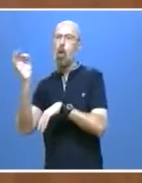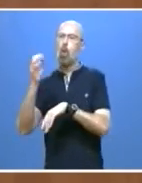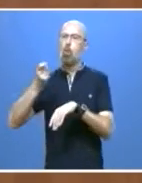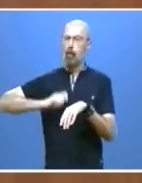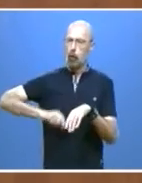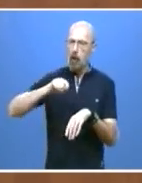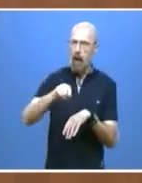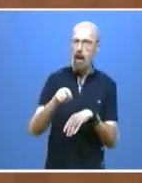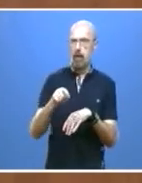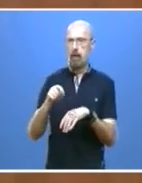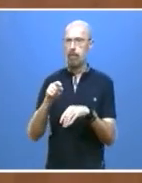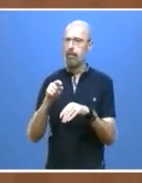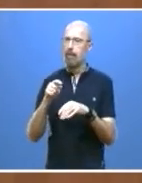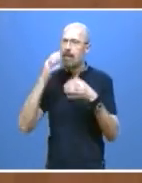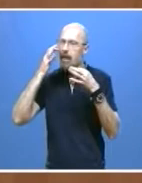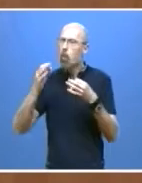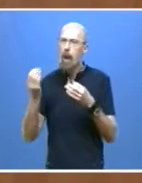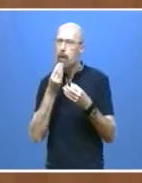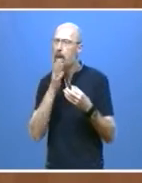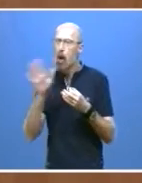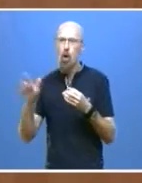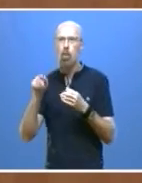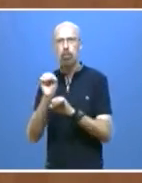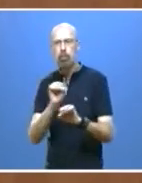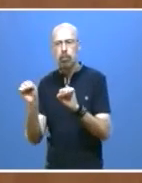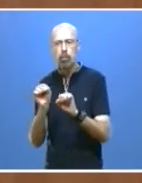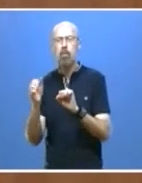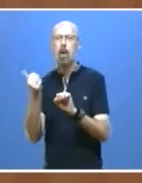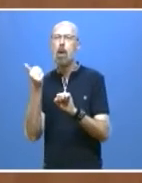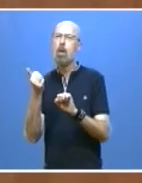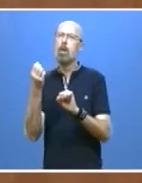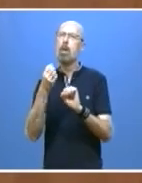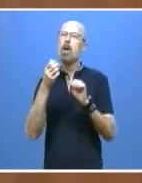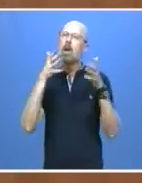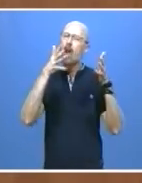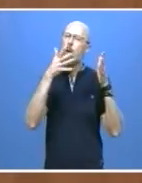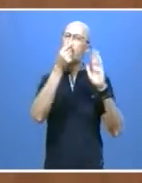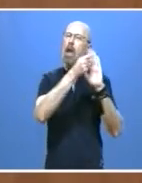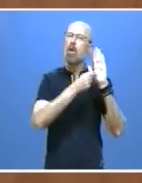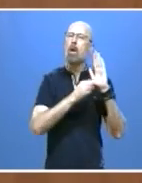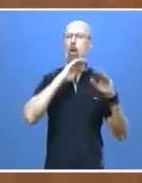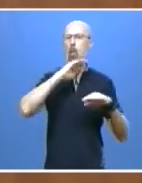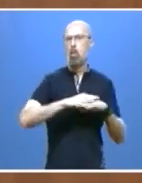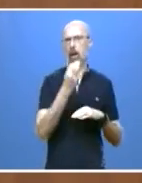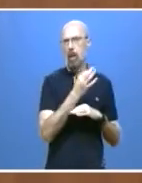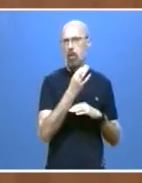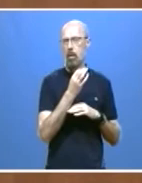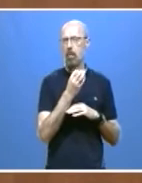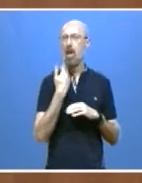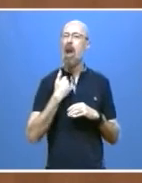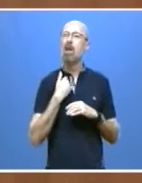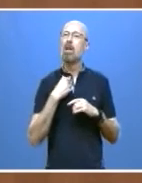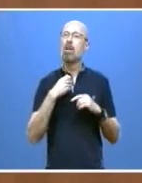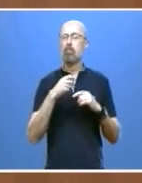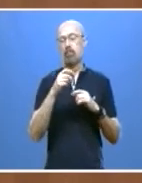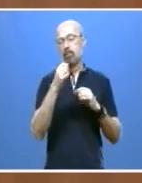estamos obligados a cumplir las recomendaciones que dictan los expertos, 12 sociedades científicas